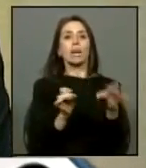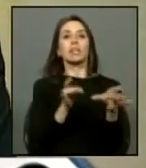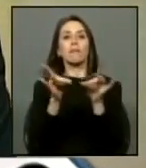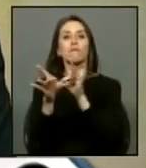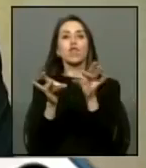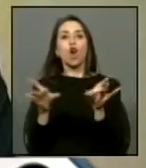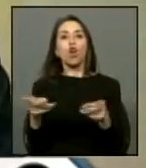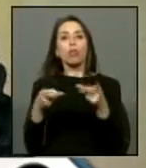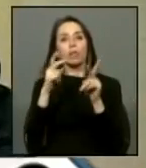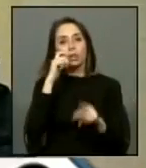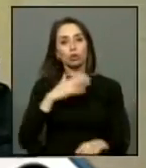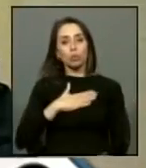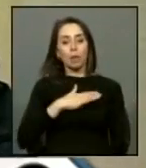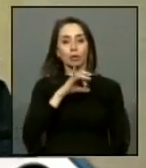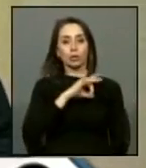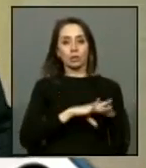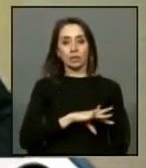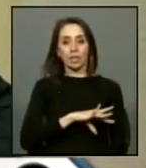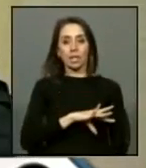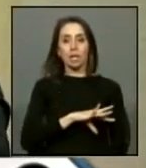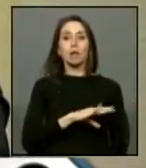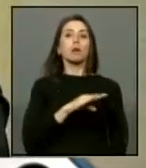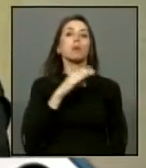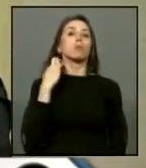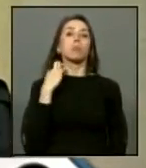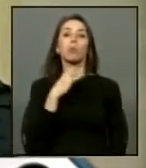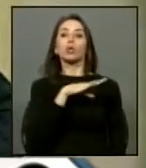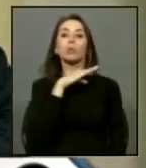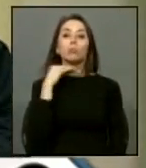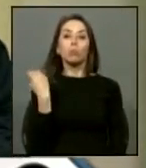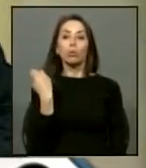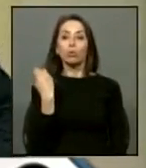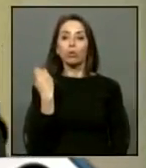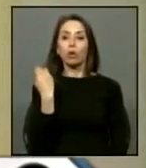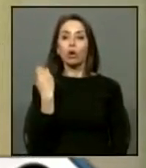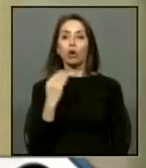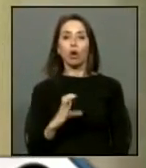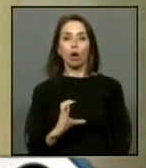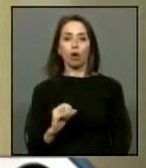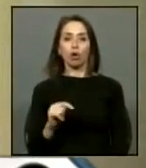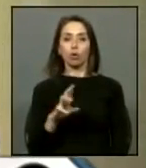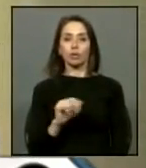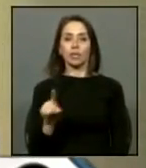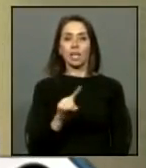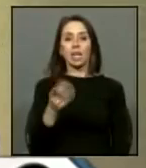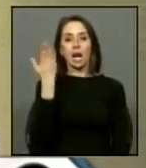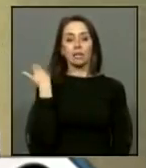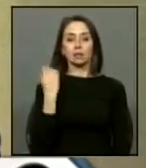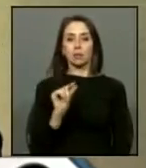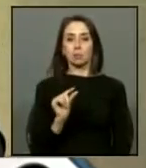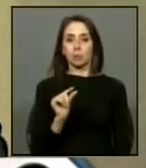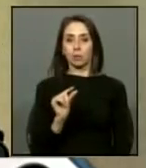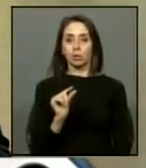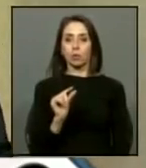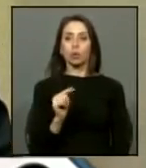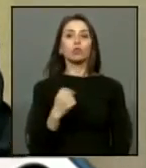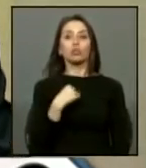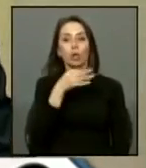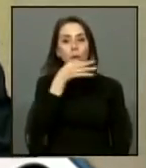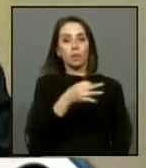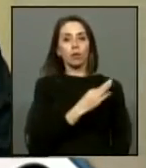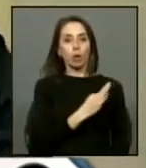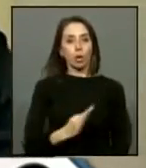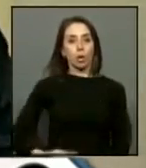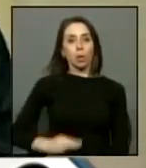cometidas en Chile motivo del fallecimiento de corcheras hace muy poco. Entonces yo le diría al diputado